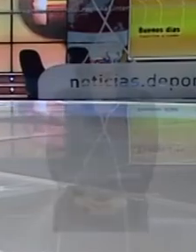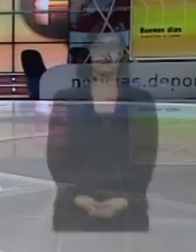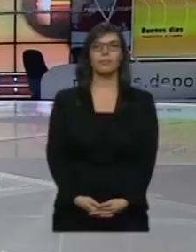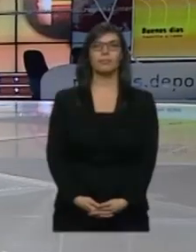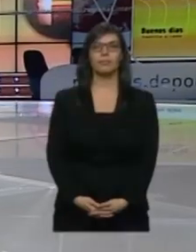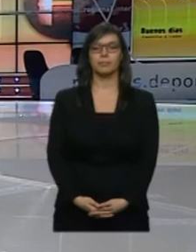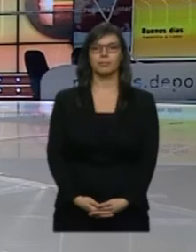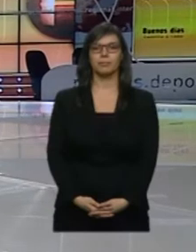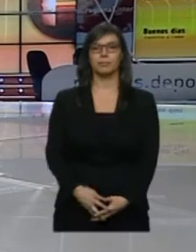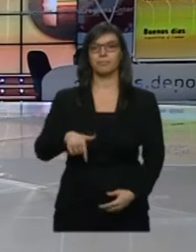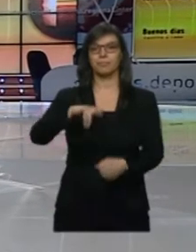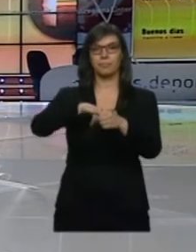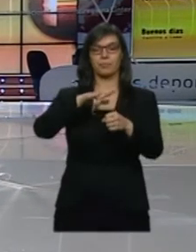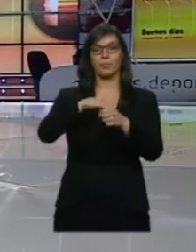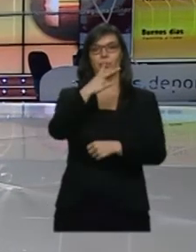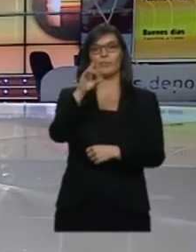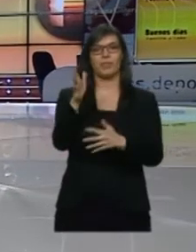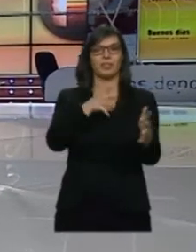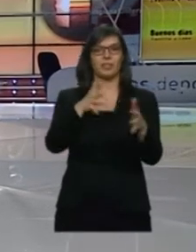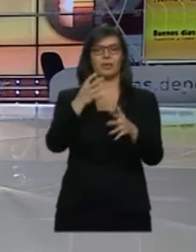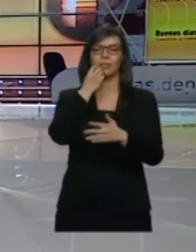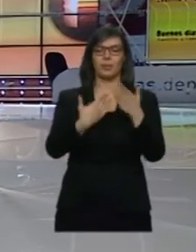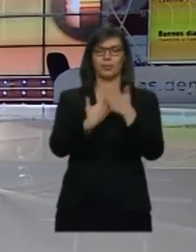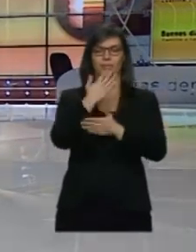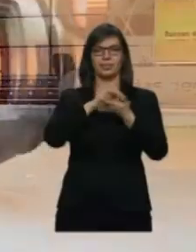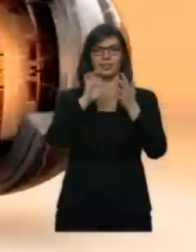Es lunes, 20 de marzo, buenos días Castilla y León.